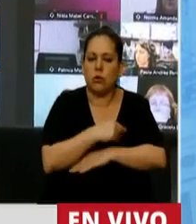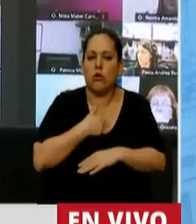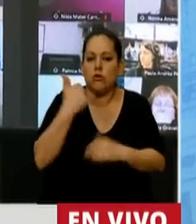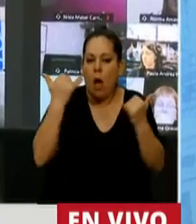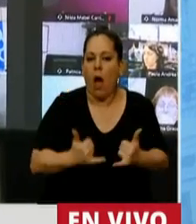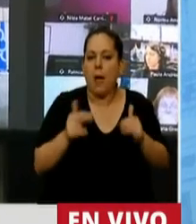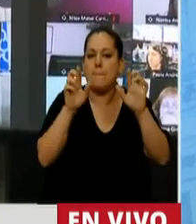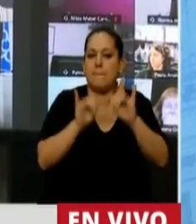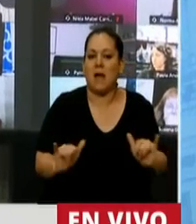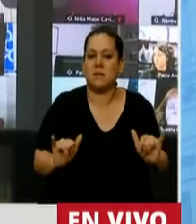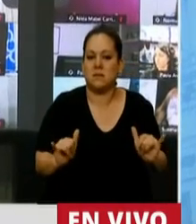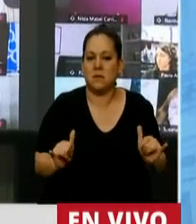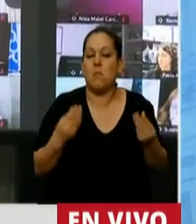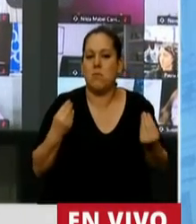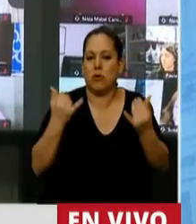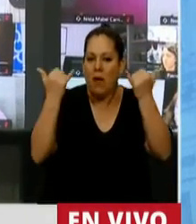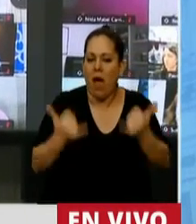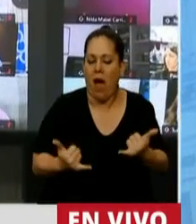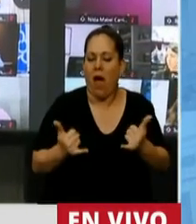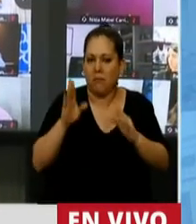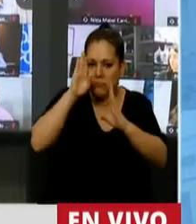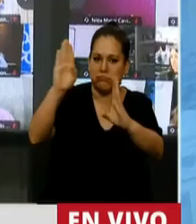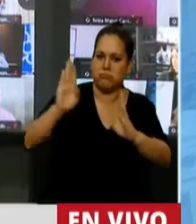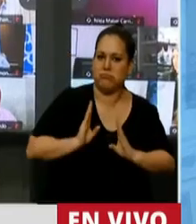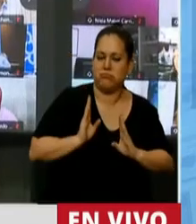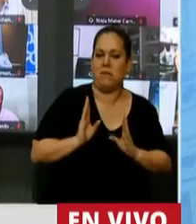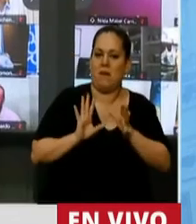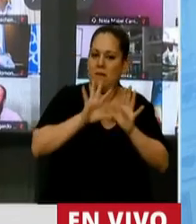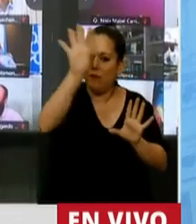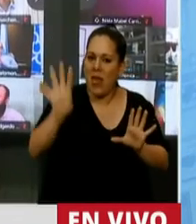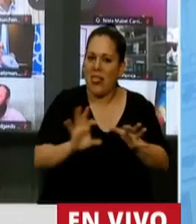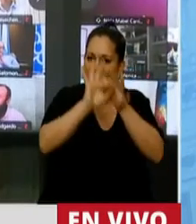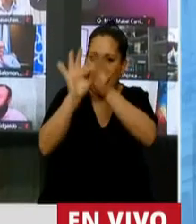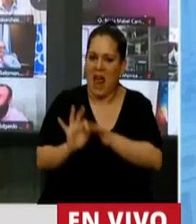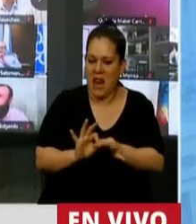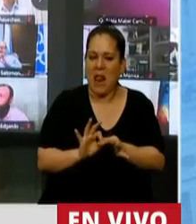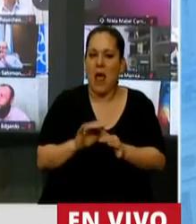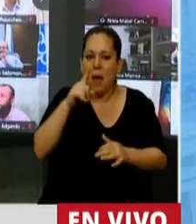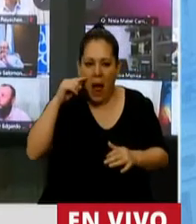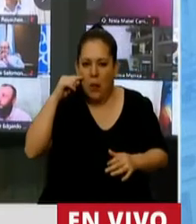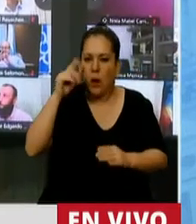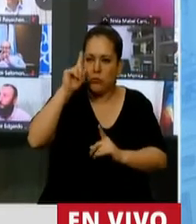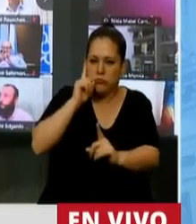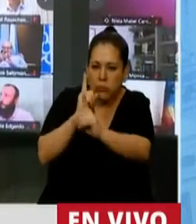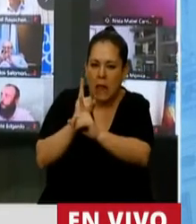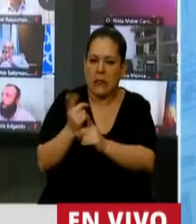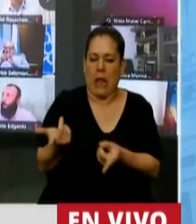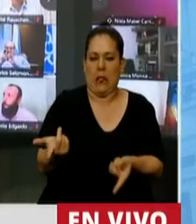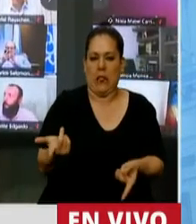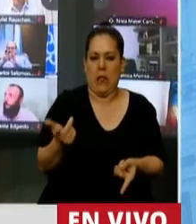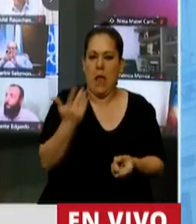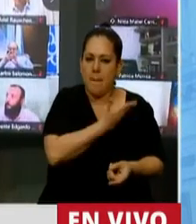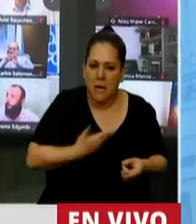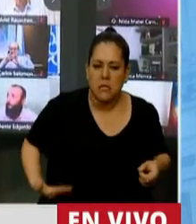paz. Tenemos esa paz porque tenemos una mirada federal. Tenemos un presidente que nos atiende, tenemos un presidente de